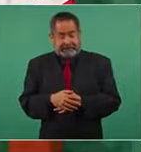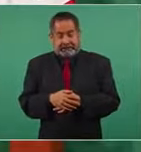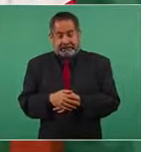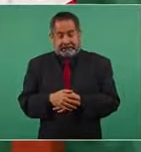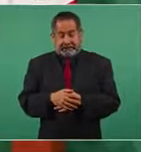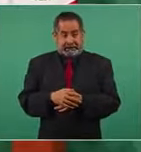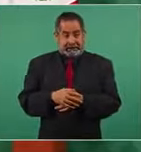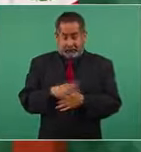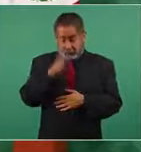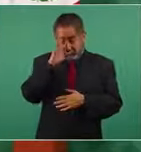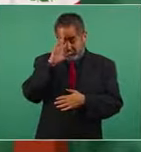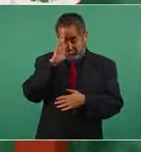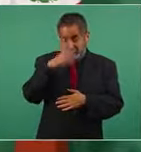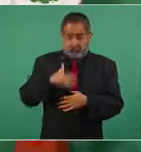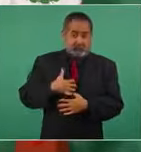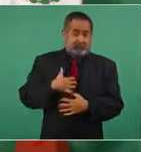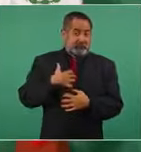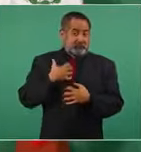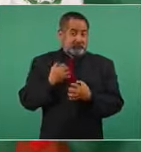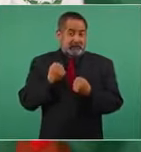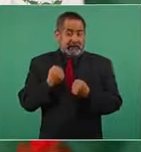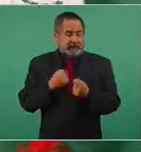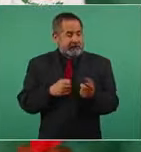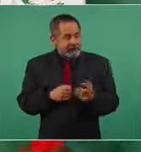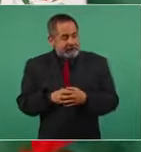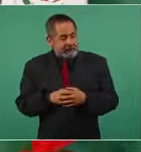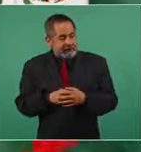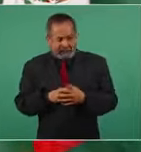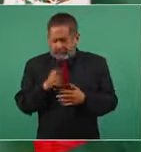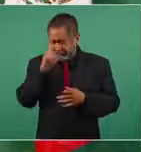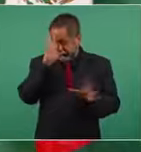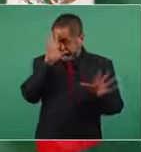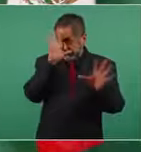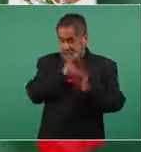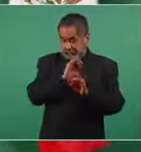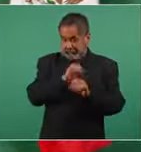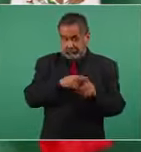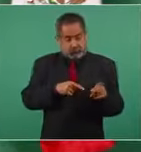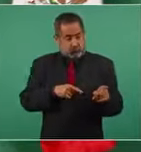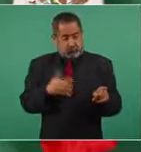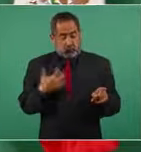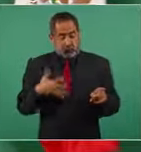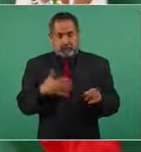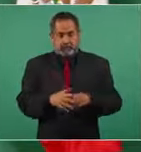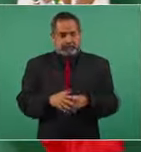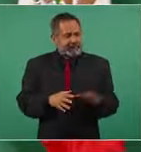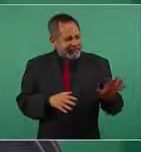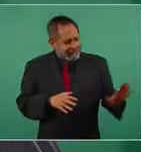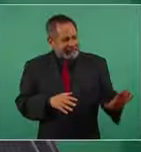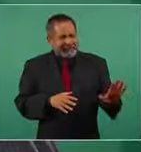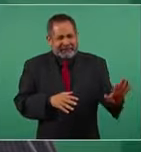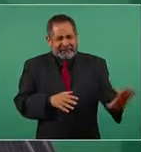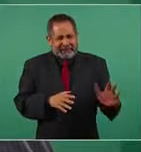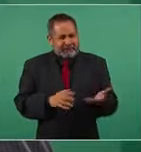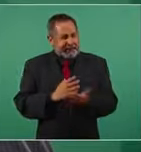coléricos se obnubilan no es para tanto